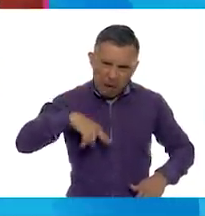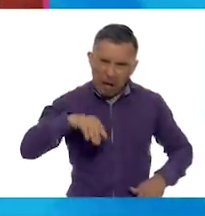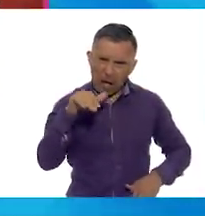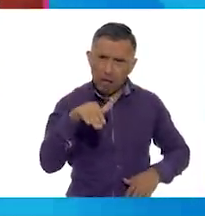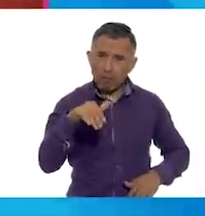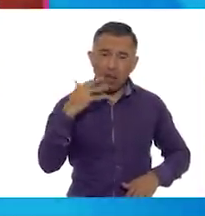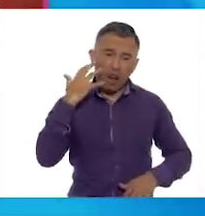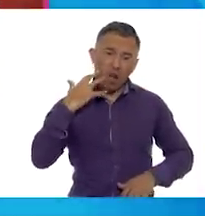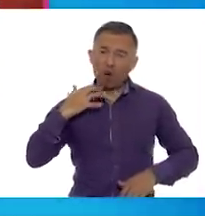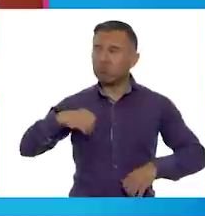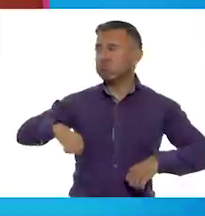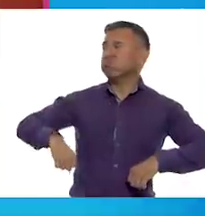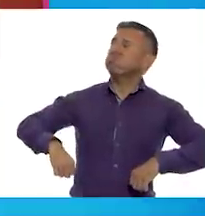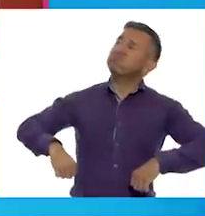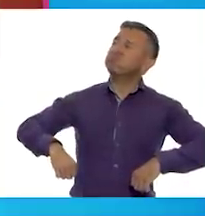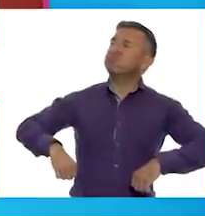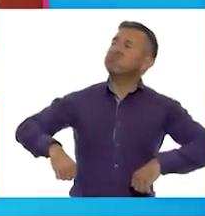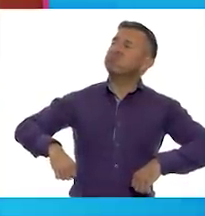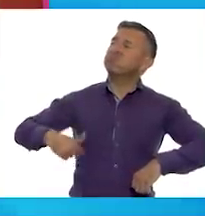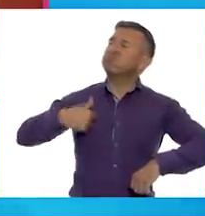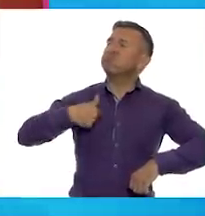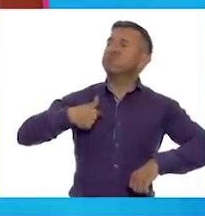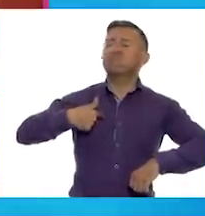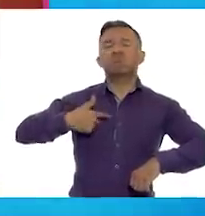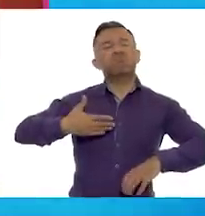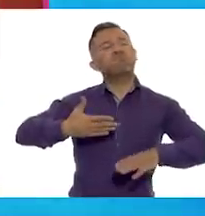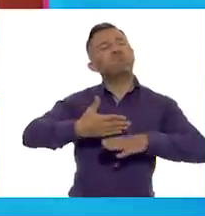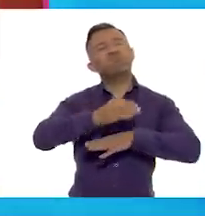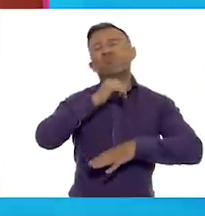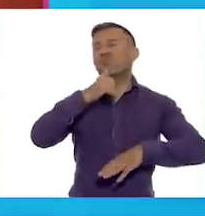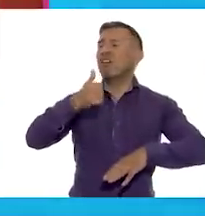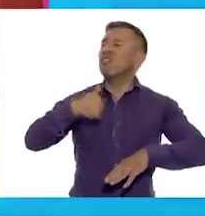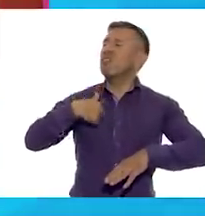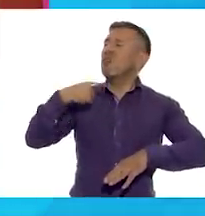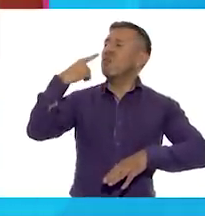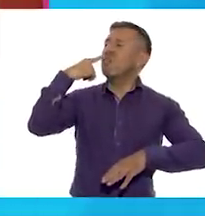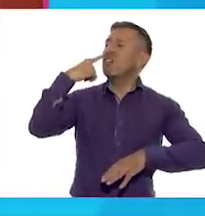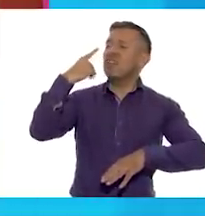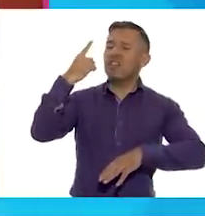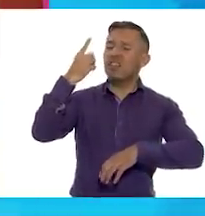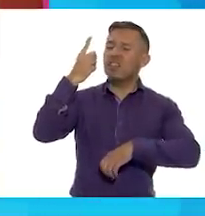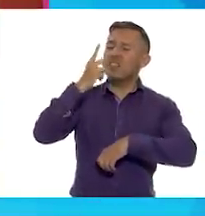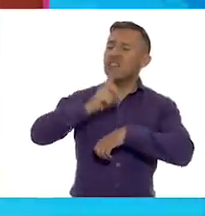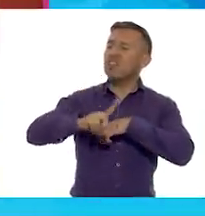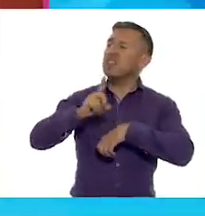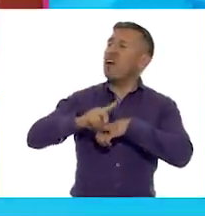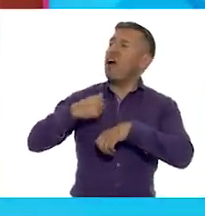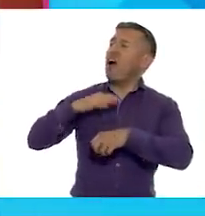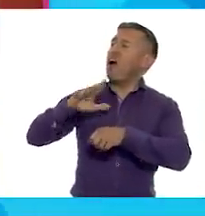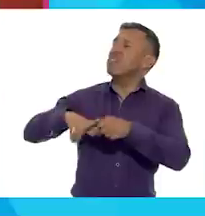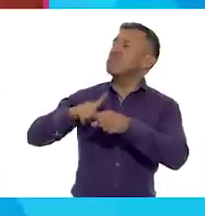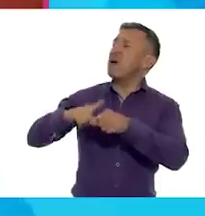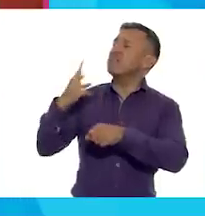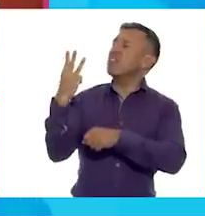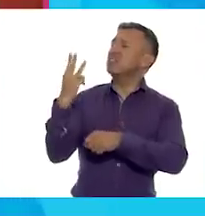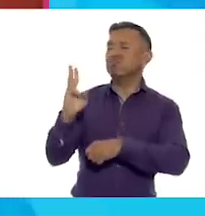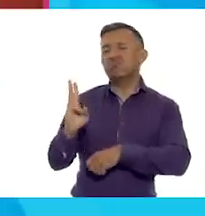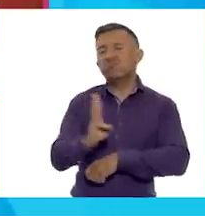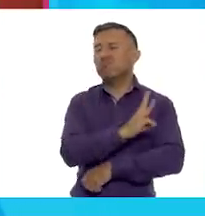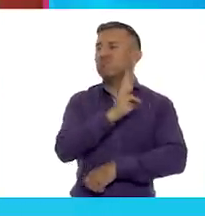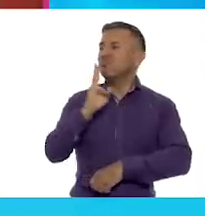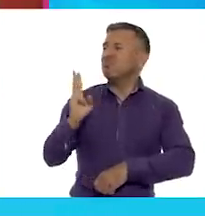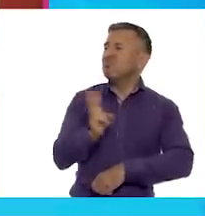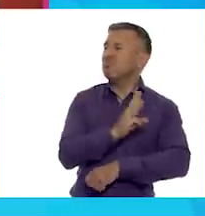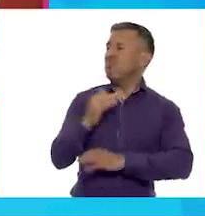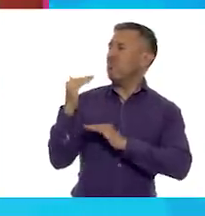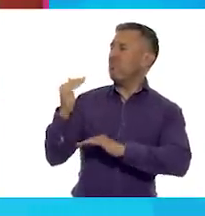la cena no estará cerrada del todo, miren, cada día dejaré pasar a tres animalitos, ni uno más, les dijo.